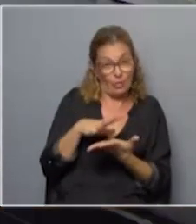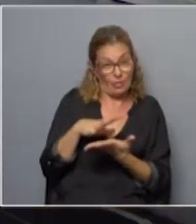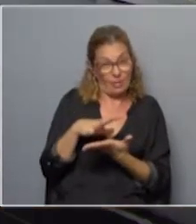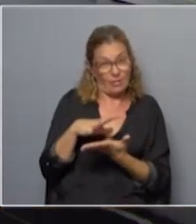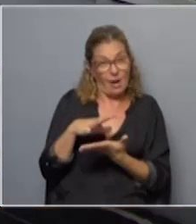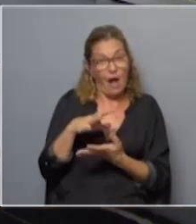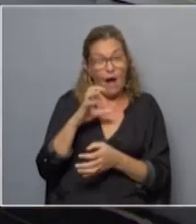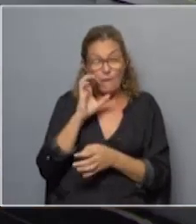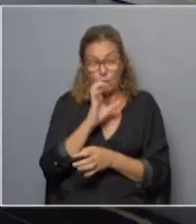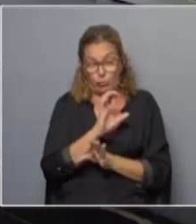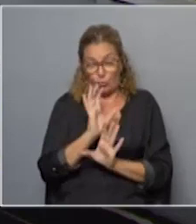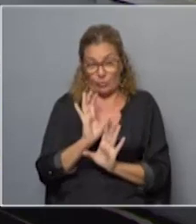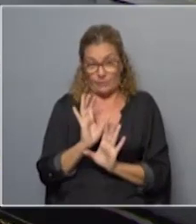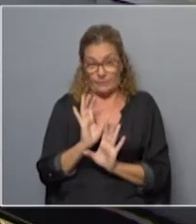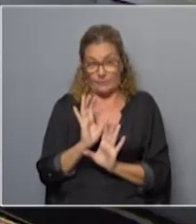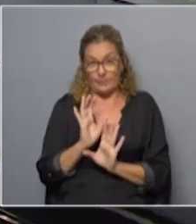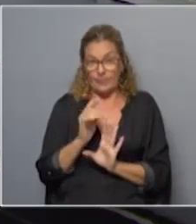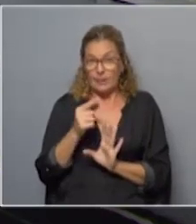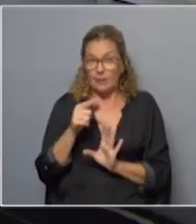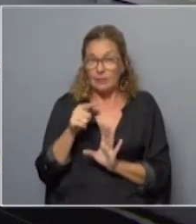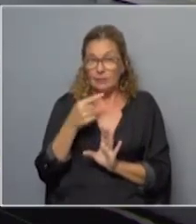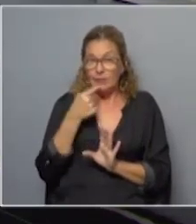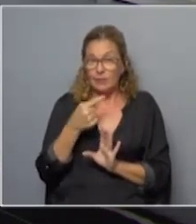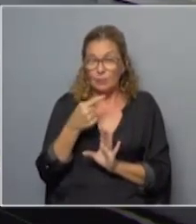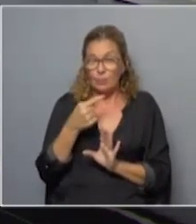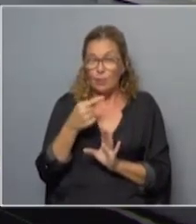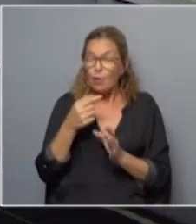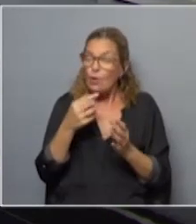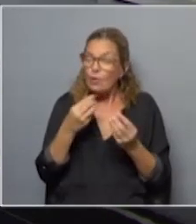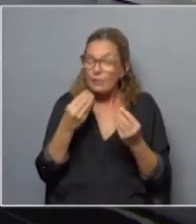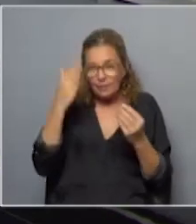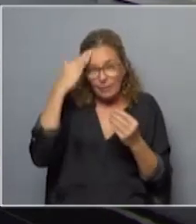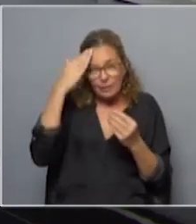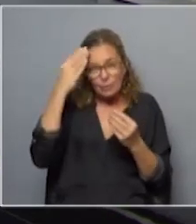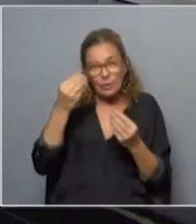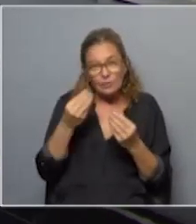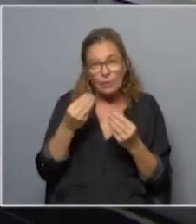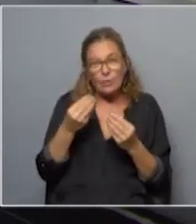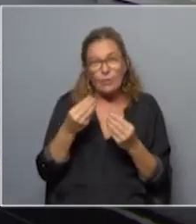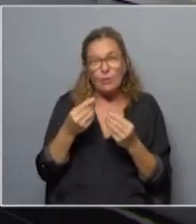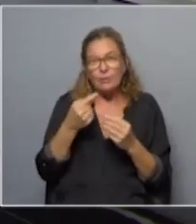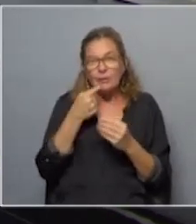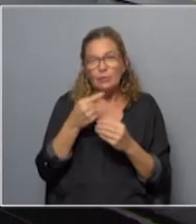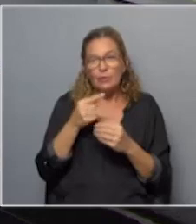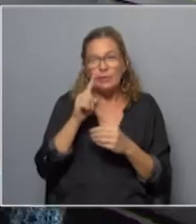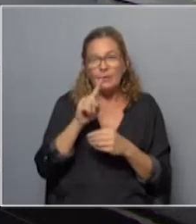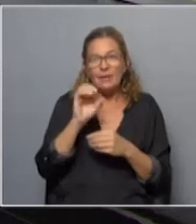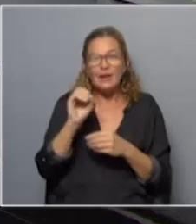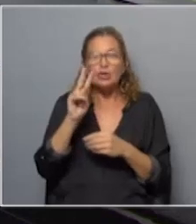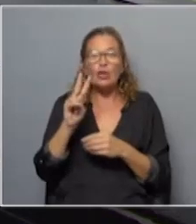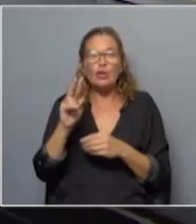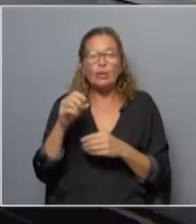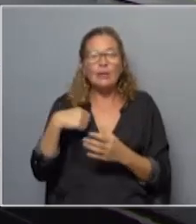Decidimos con los defensores hacer un relevamiento donde se relevaron estos 102 situaciones